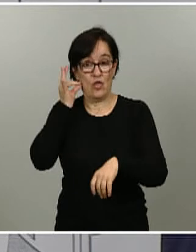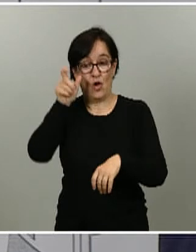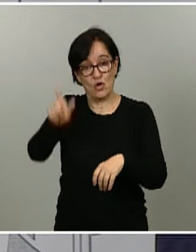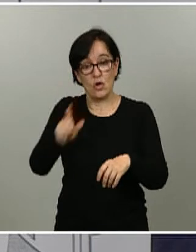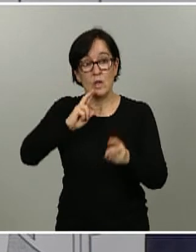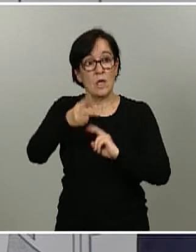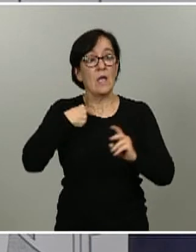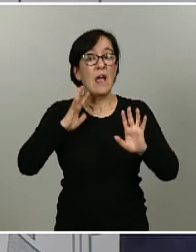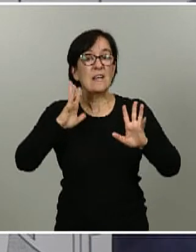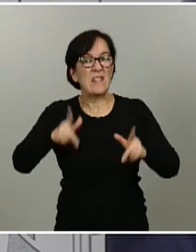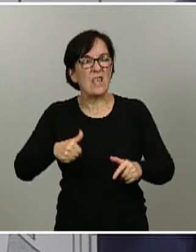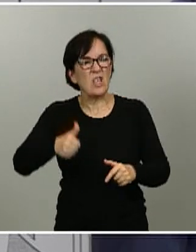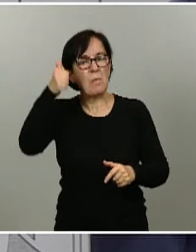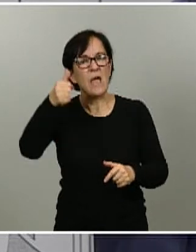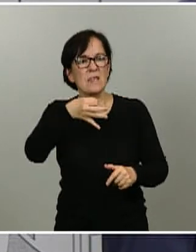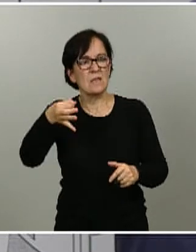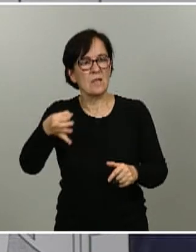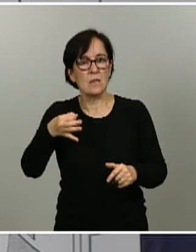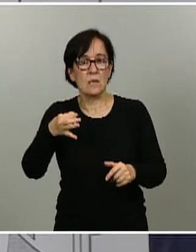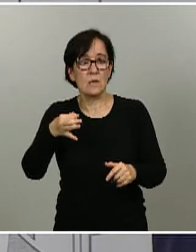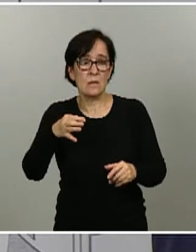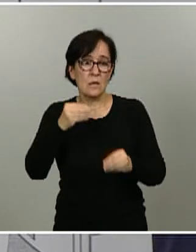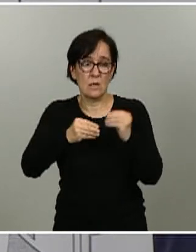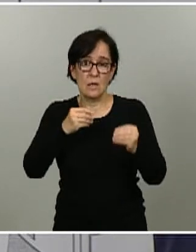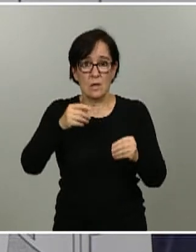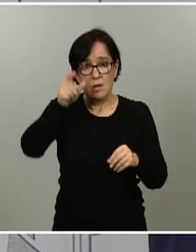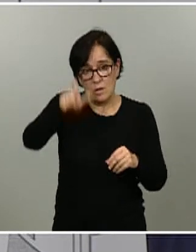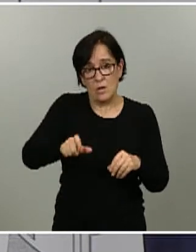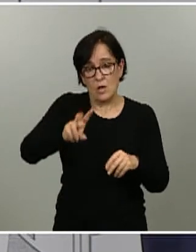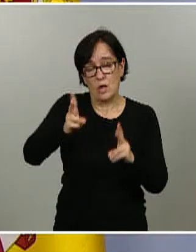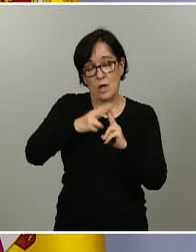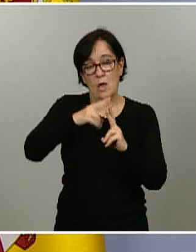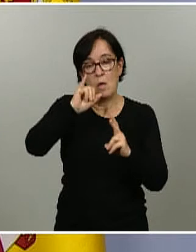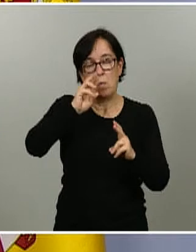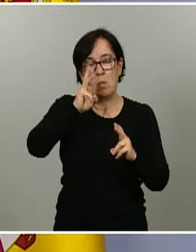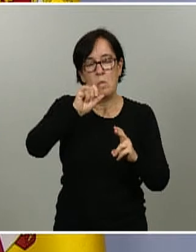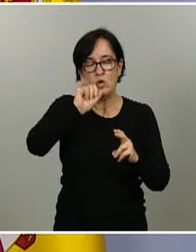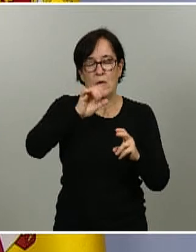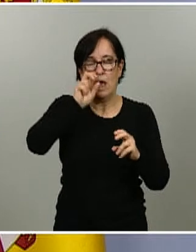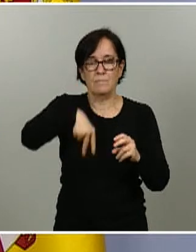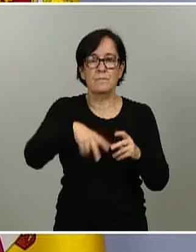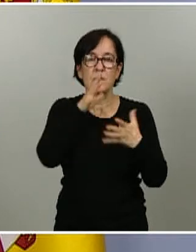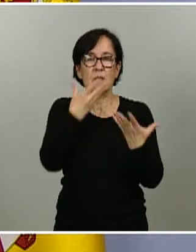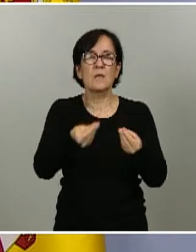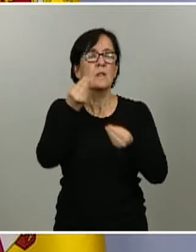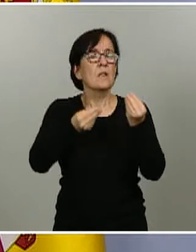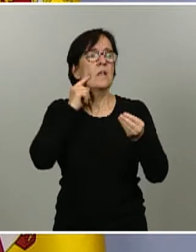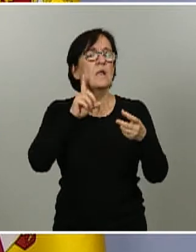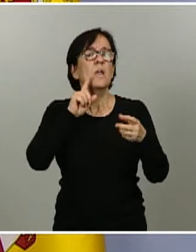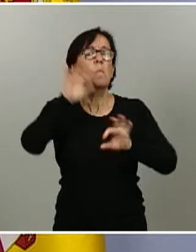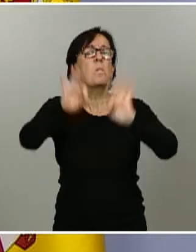creo que es más pertinente si a usted no le importa que se la responda la doctora Poyano bien con respecto a qué porcentaje de